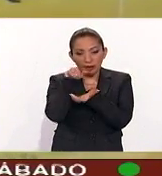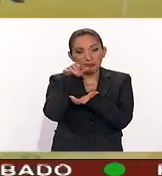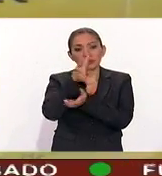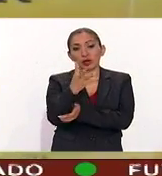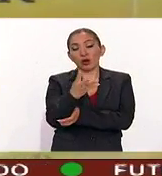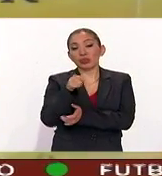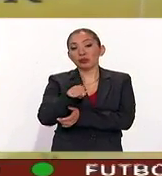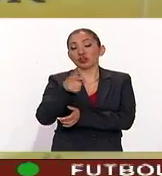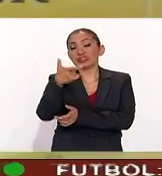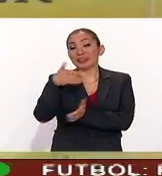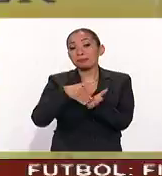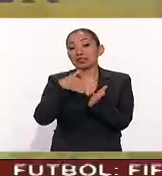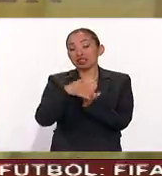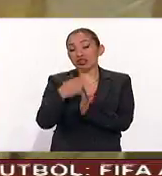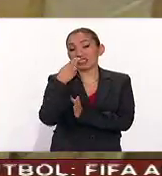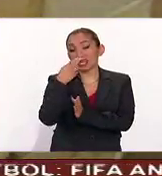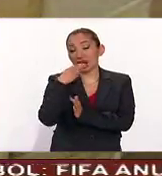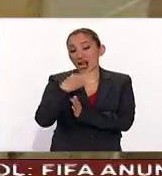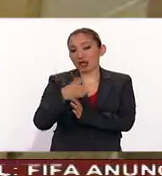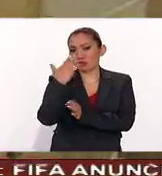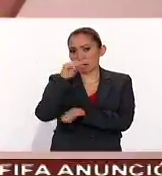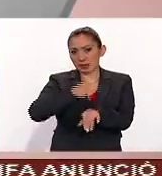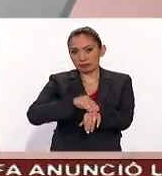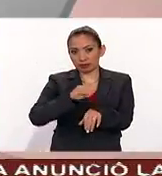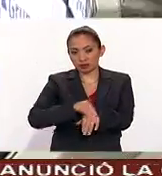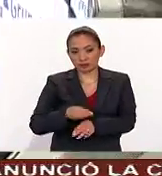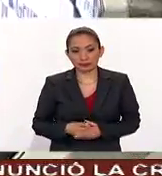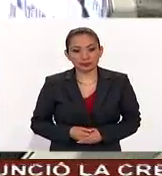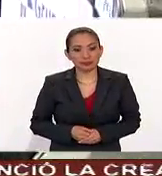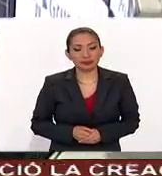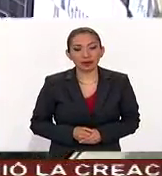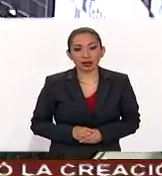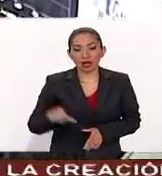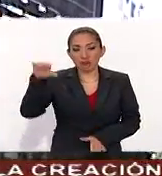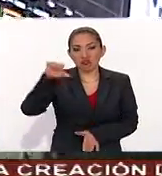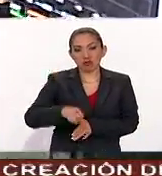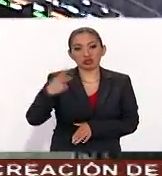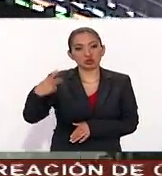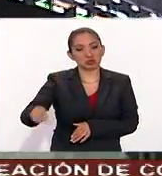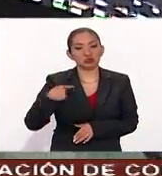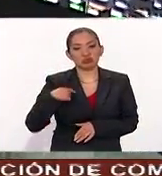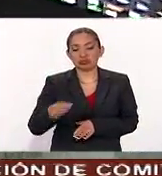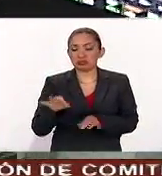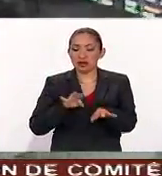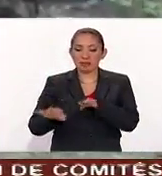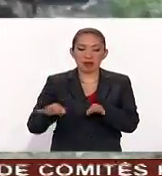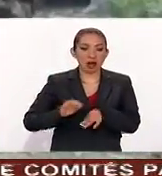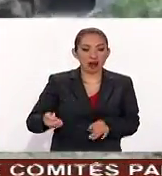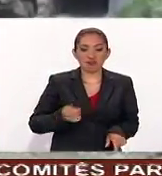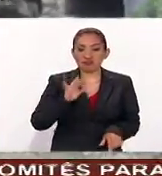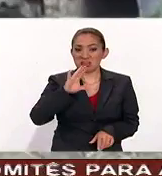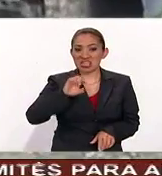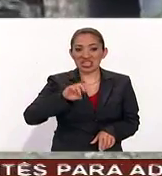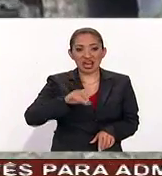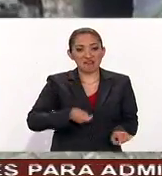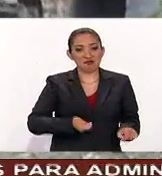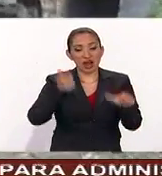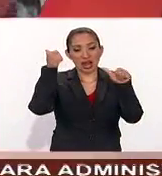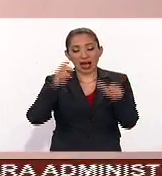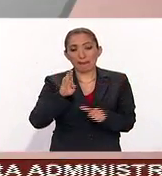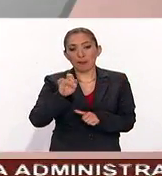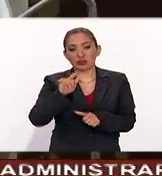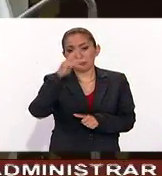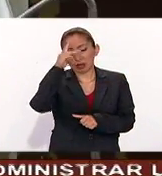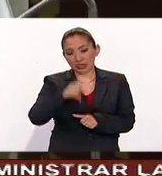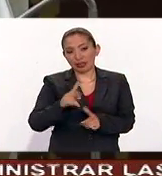4.7 millones de cigarros ilegales tras desplome de sus acciones y que está fuera de la bolsa mexicana de valores